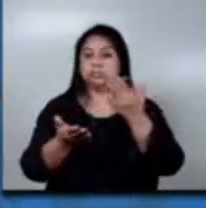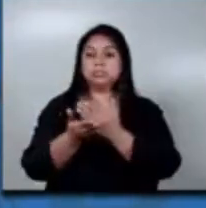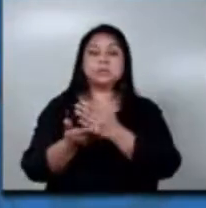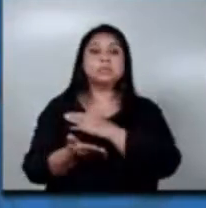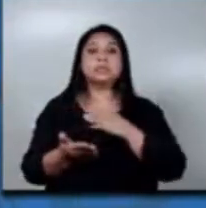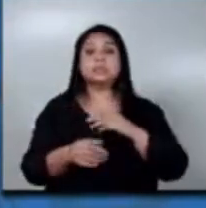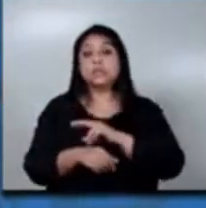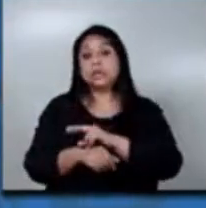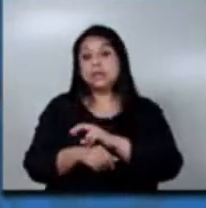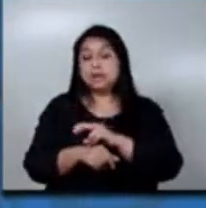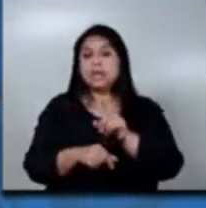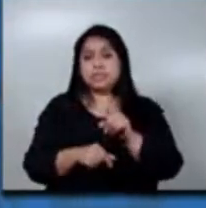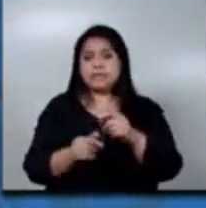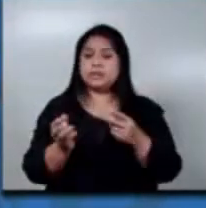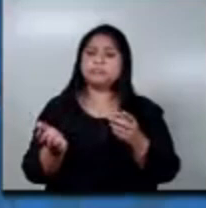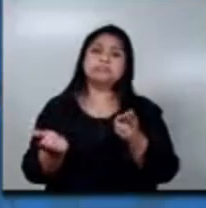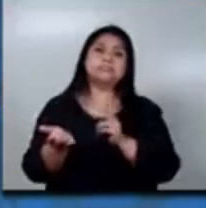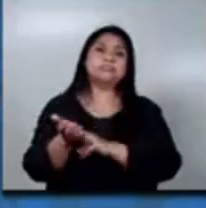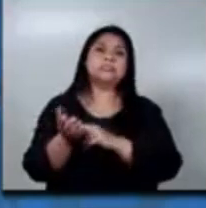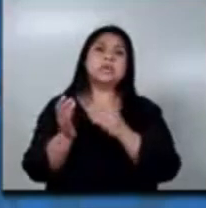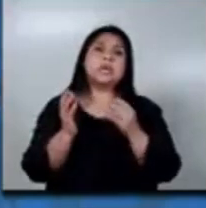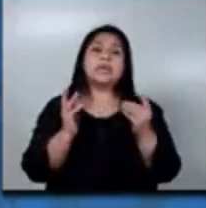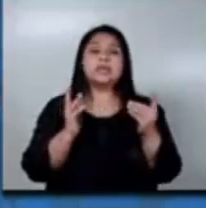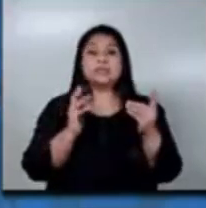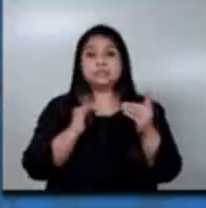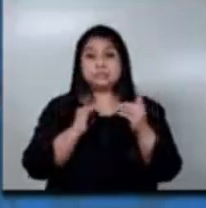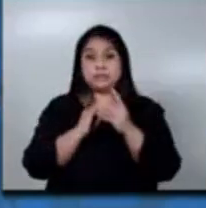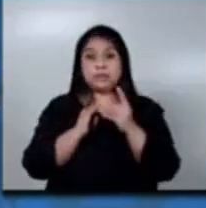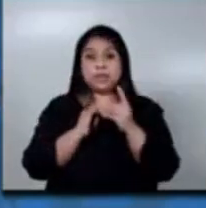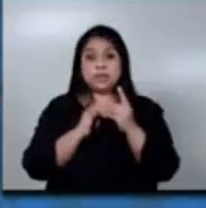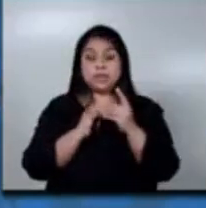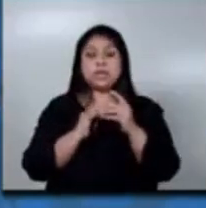DPI y un número de celular para poderlos apoyar.